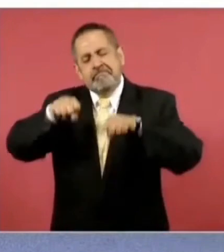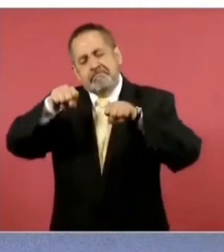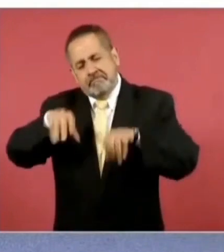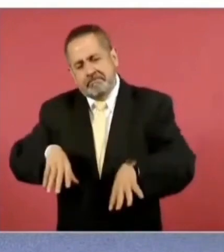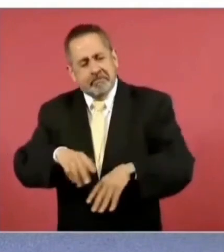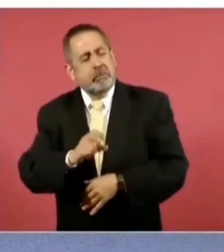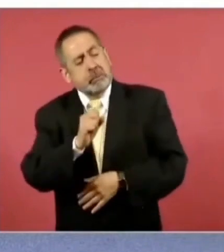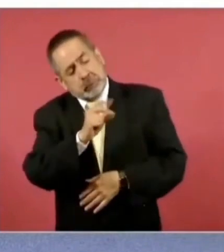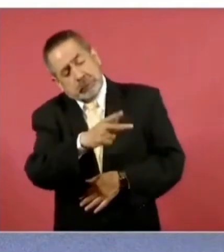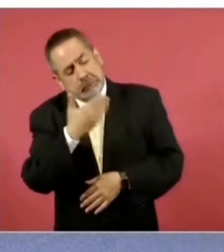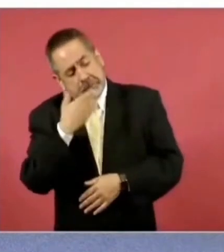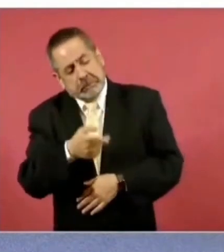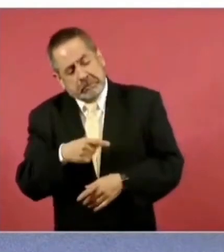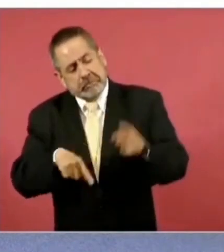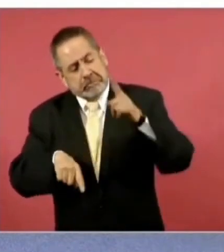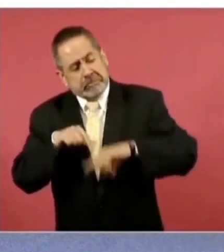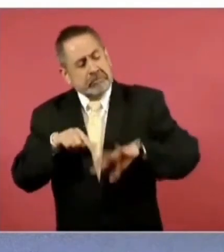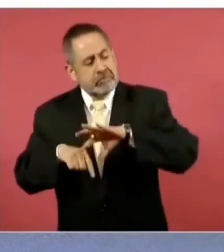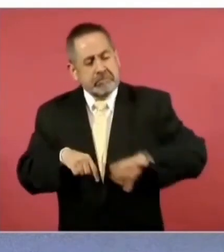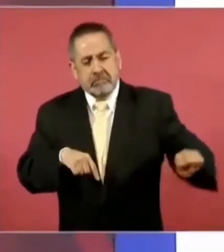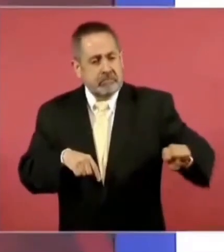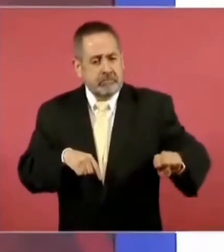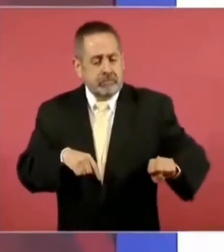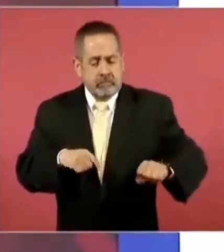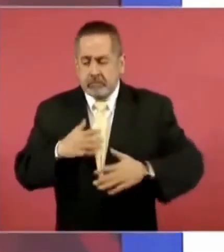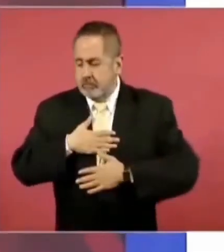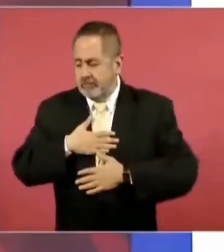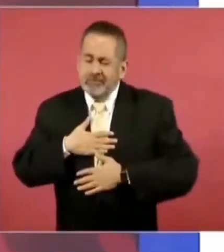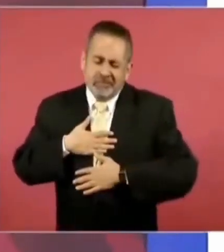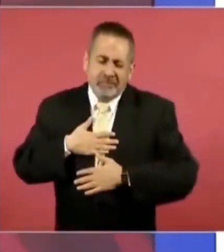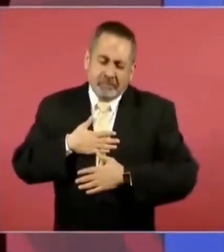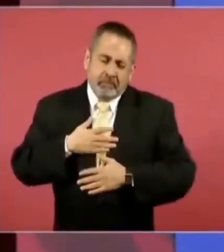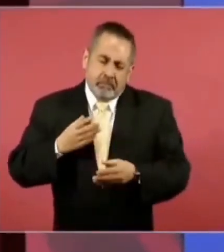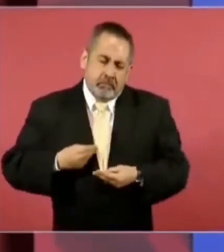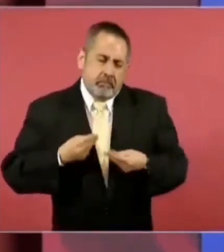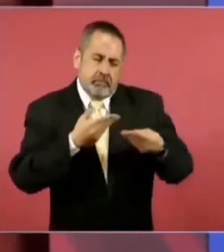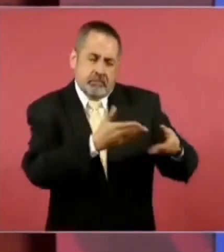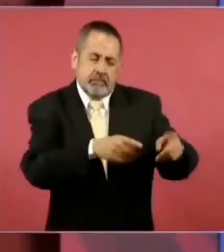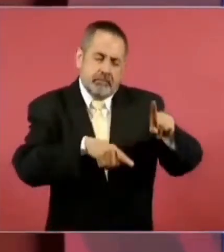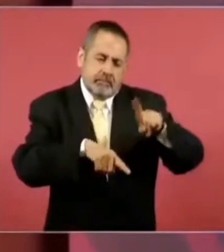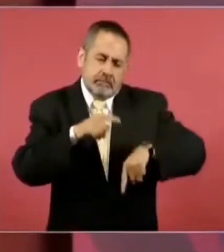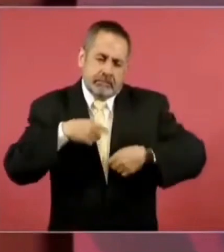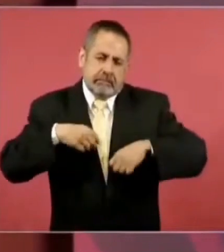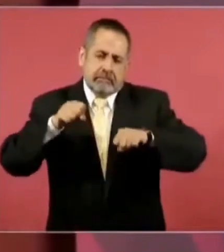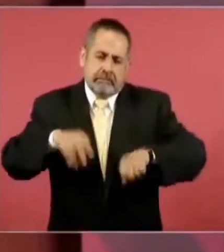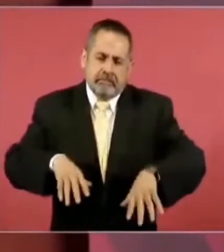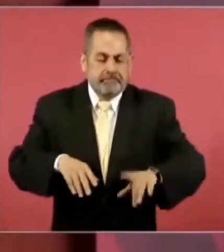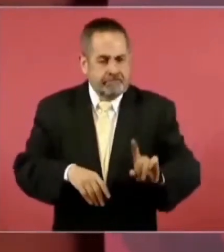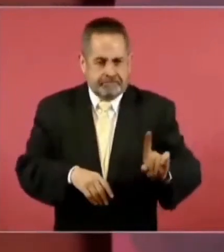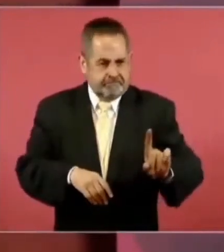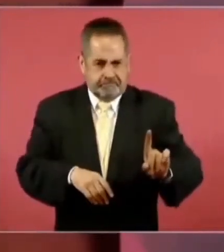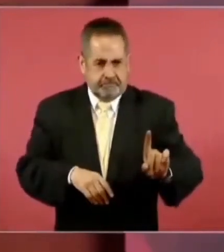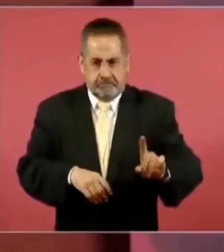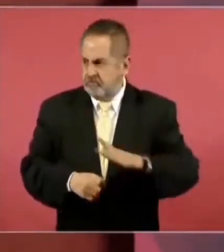atentado entregándole voluntariamente lo que nos exige por la fuerza.